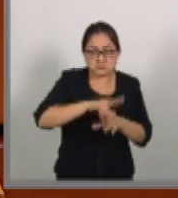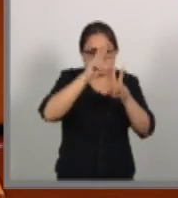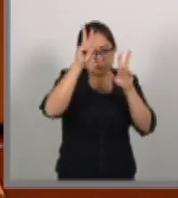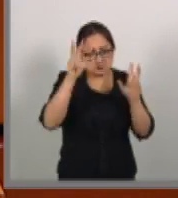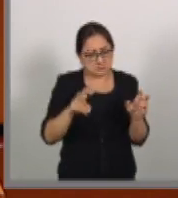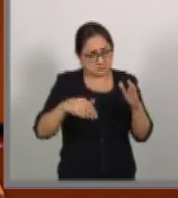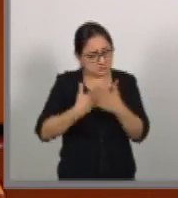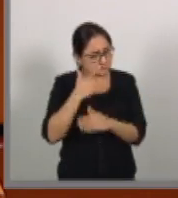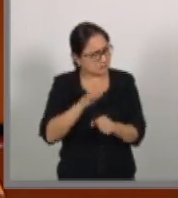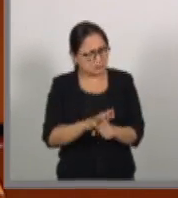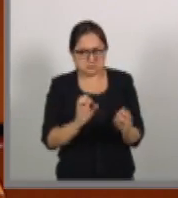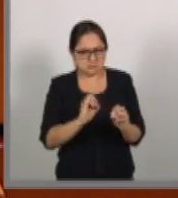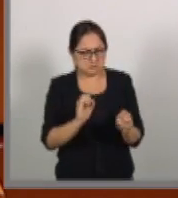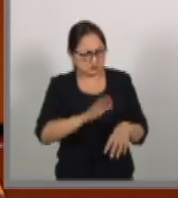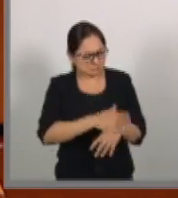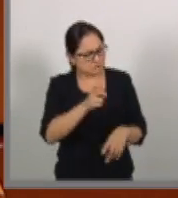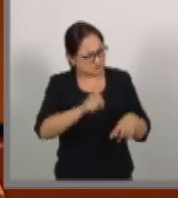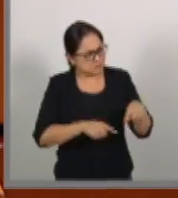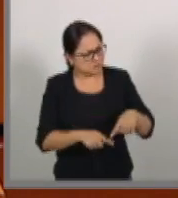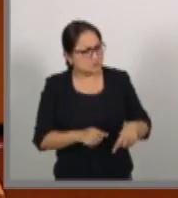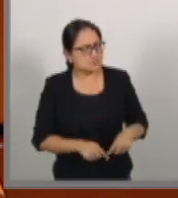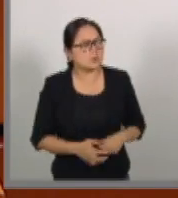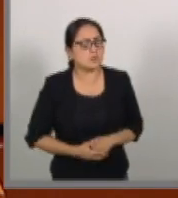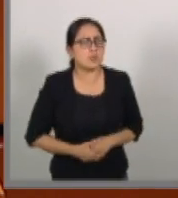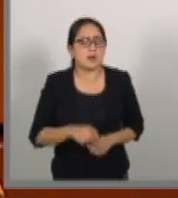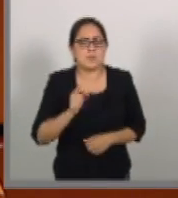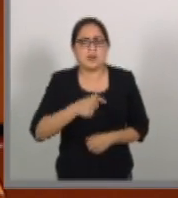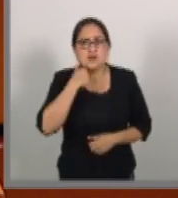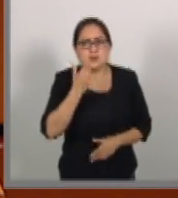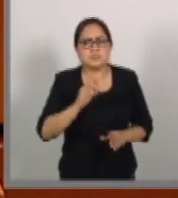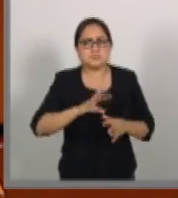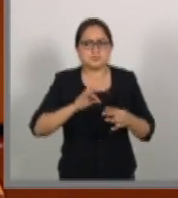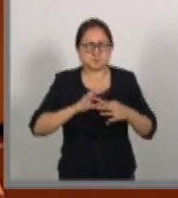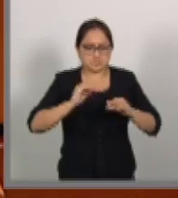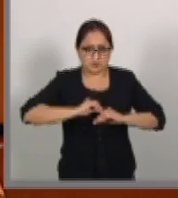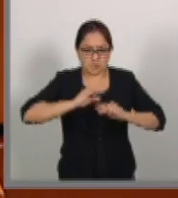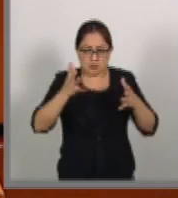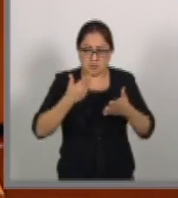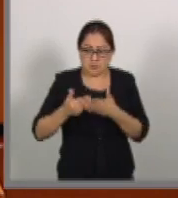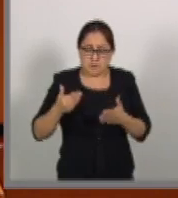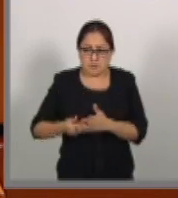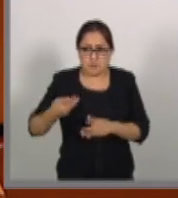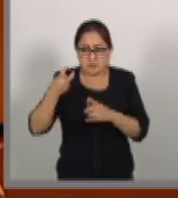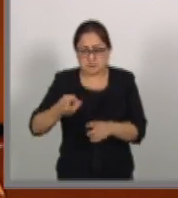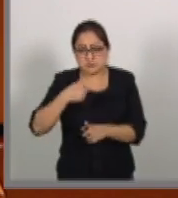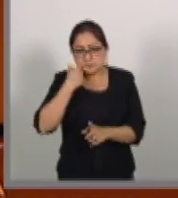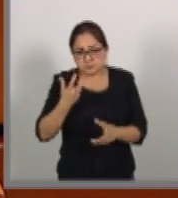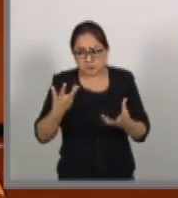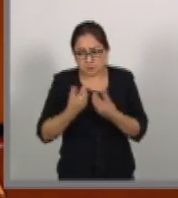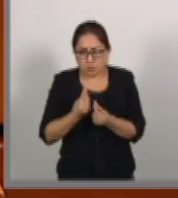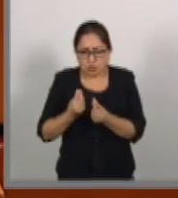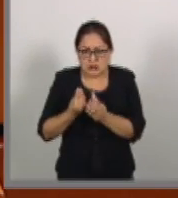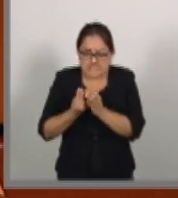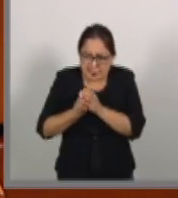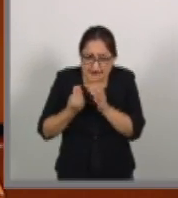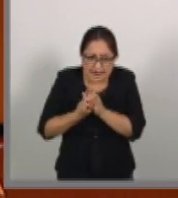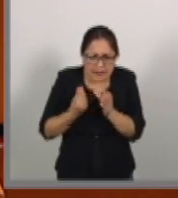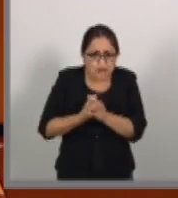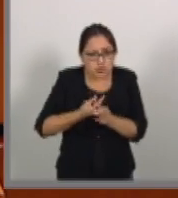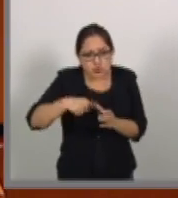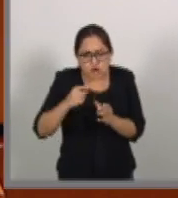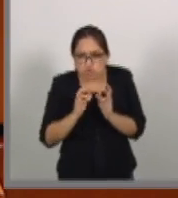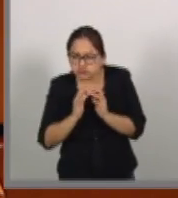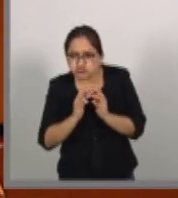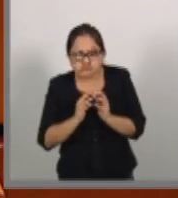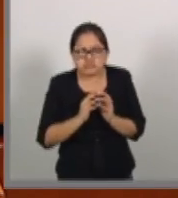Yo quiero decir muy claramente que esto en ningún momento fue tratado en secreto en